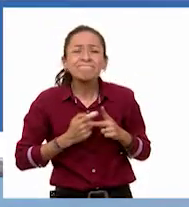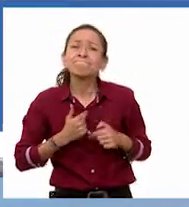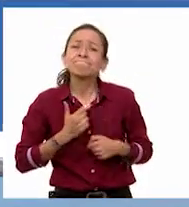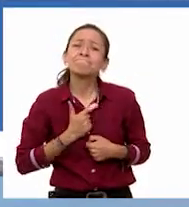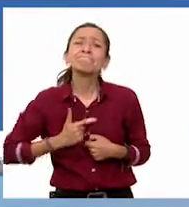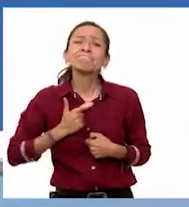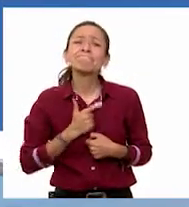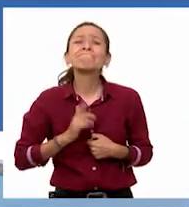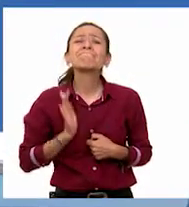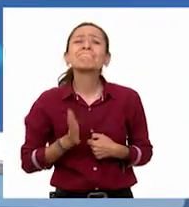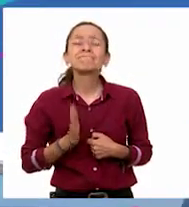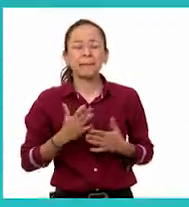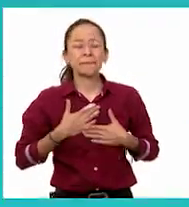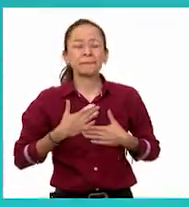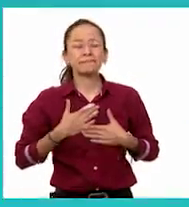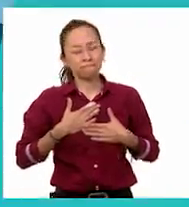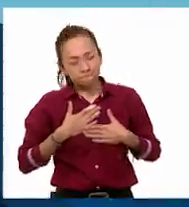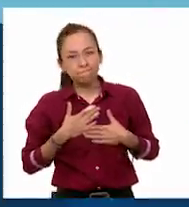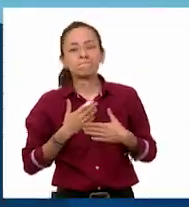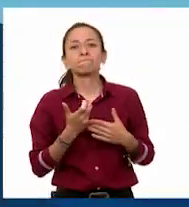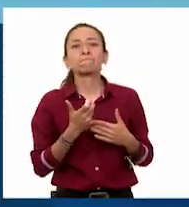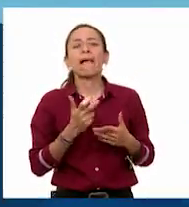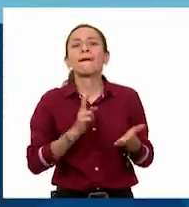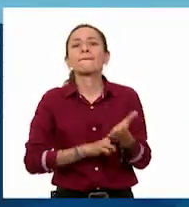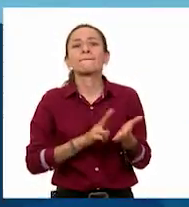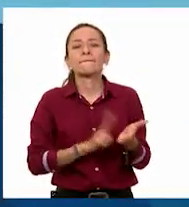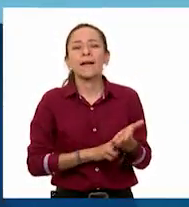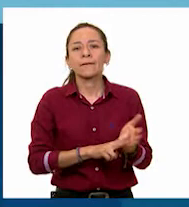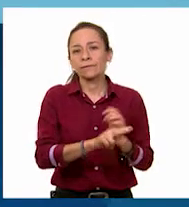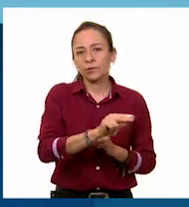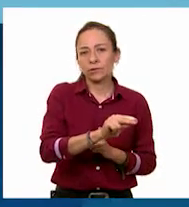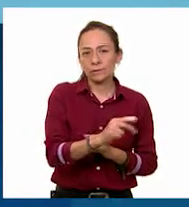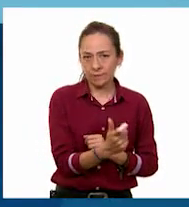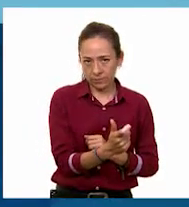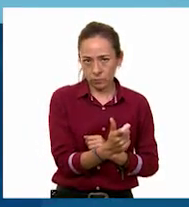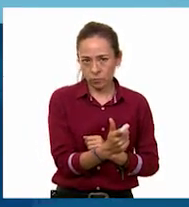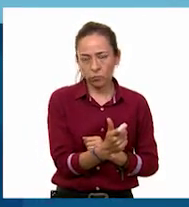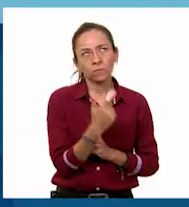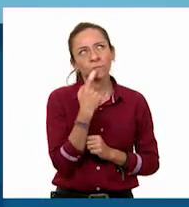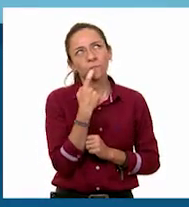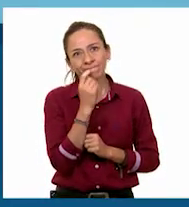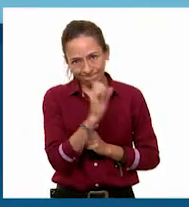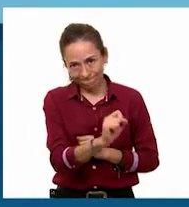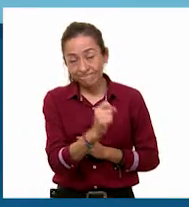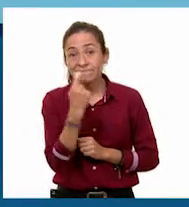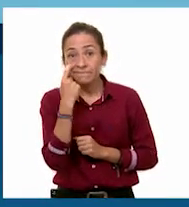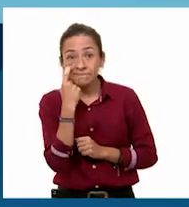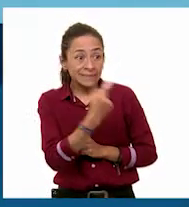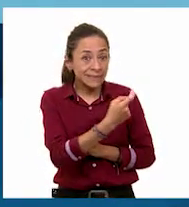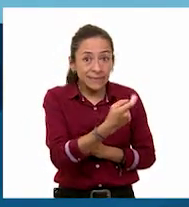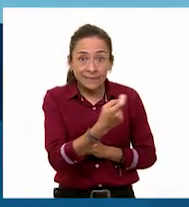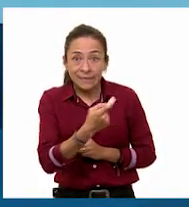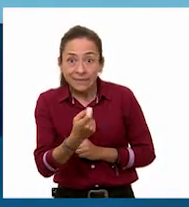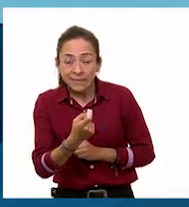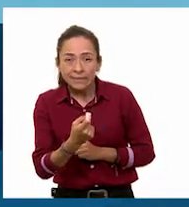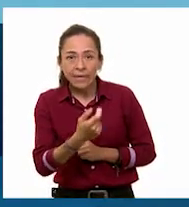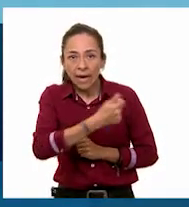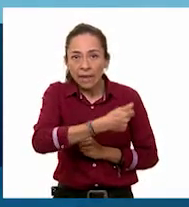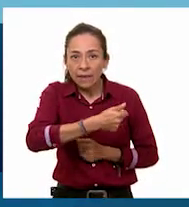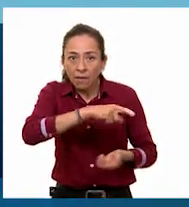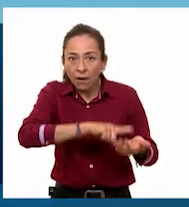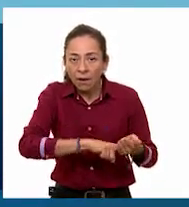A ver, por el balón serían 80 pesos porque por cada 100 se descuentan 20 pesos.